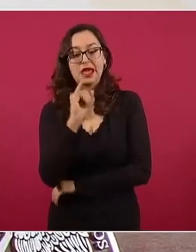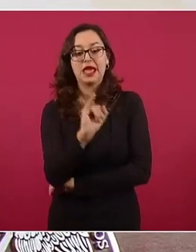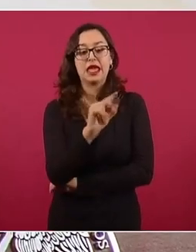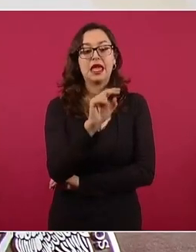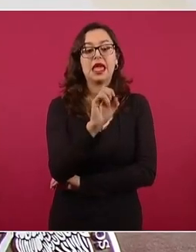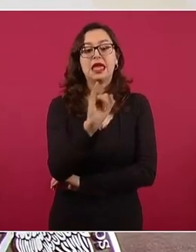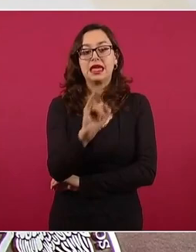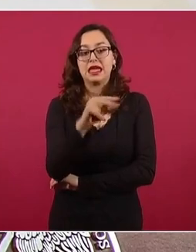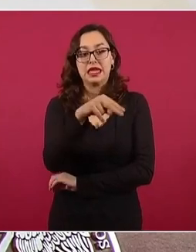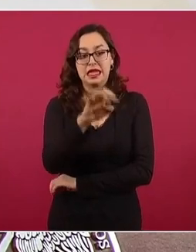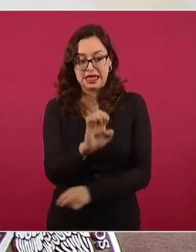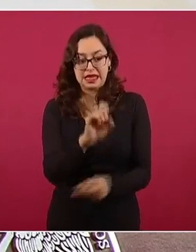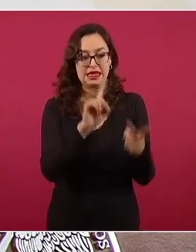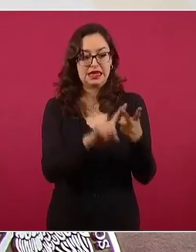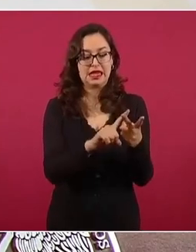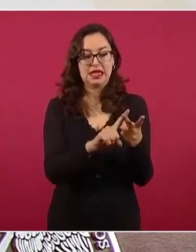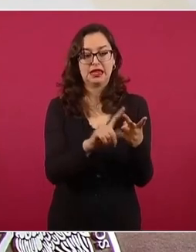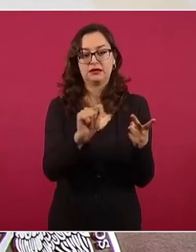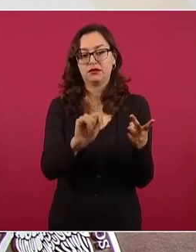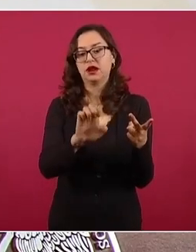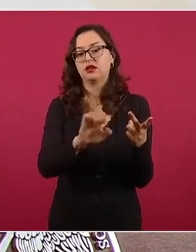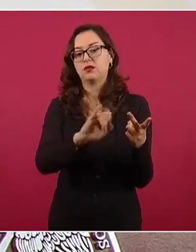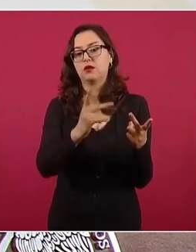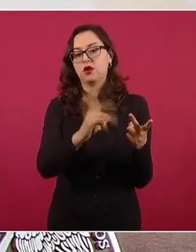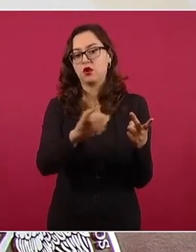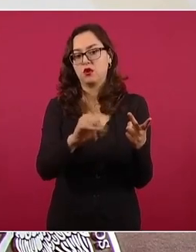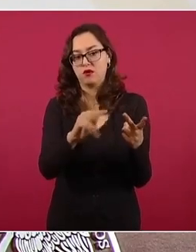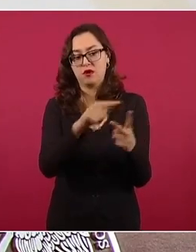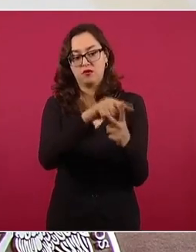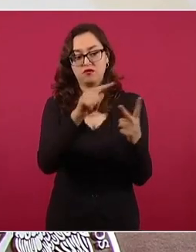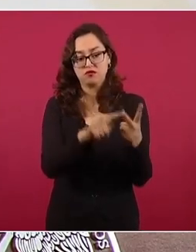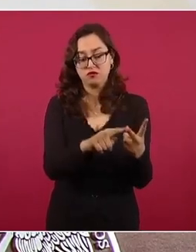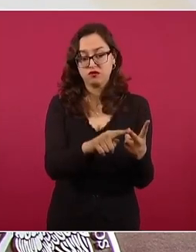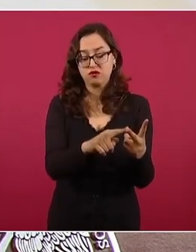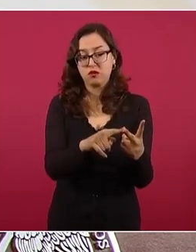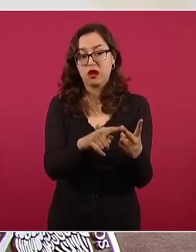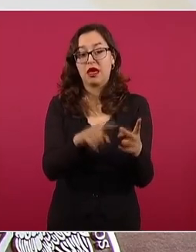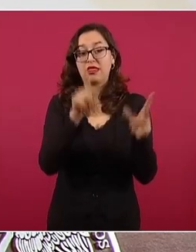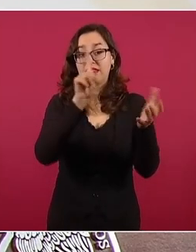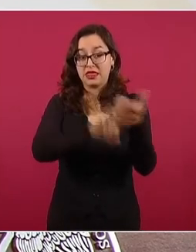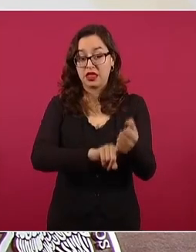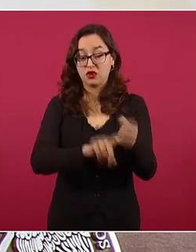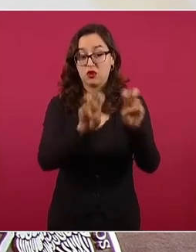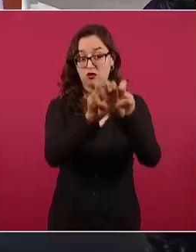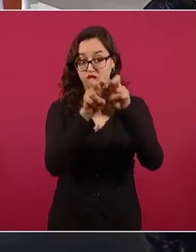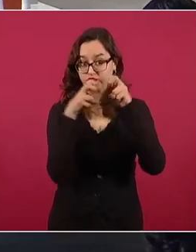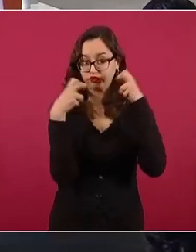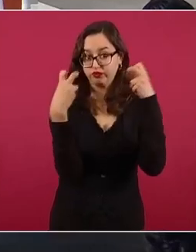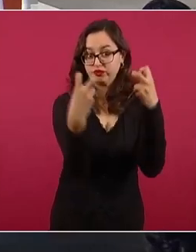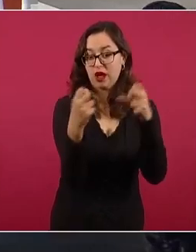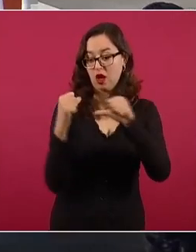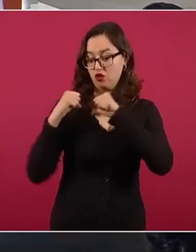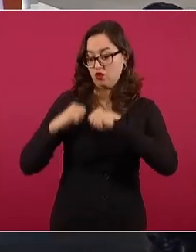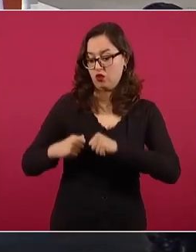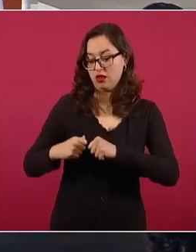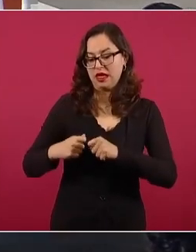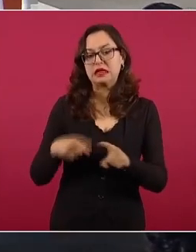IFE no los elijan los partidos en la Cámara